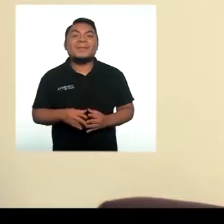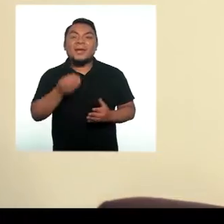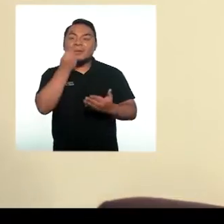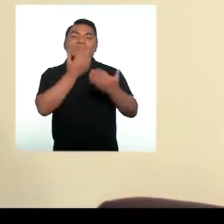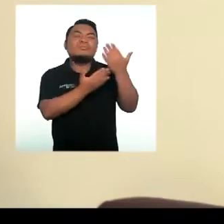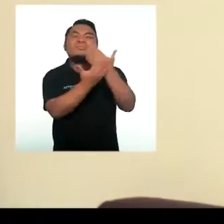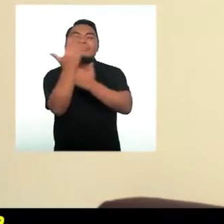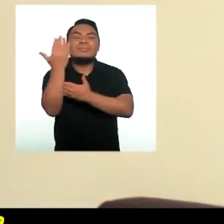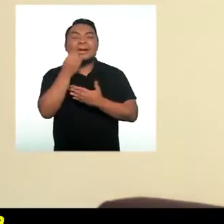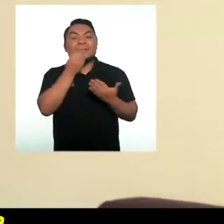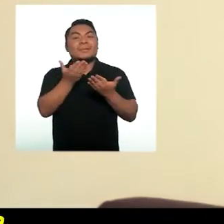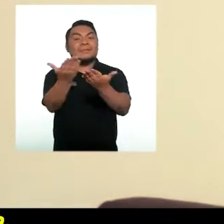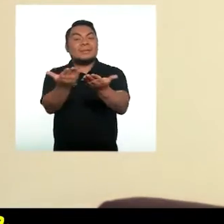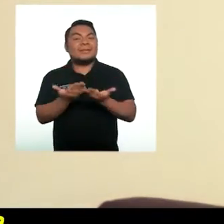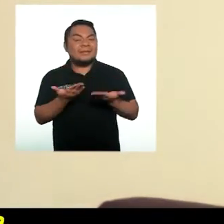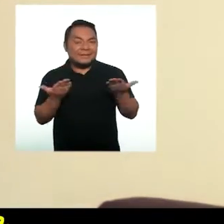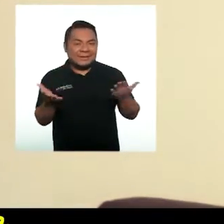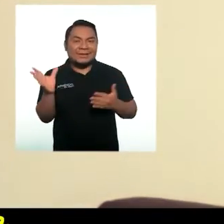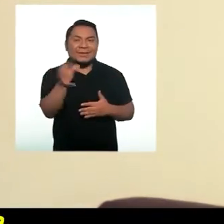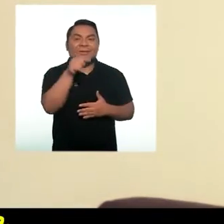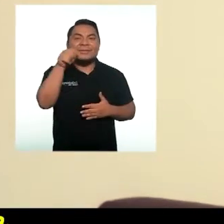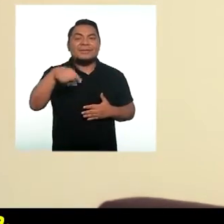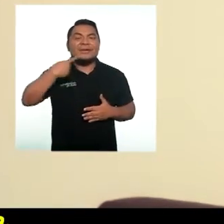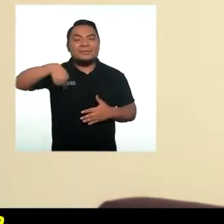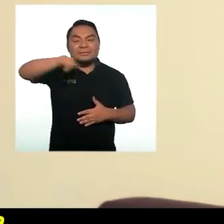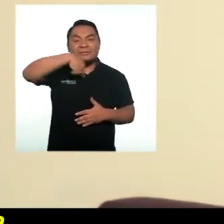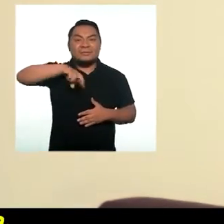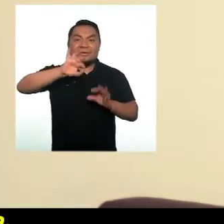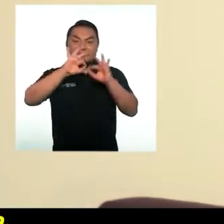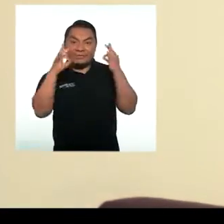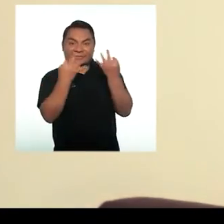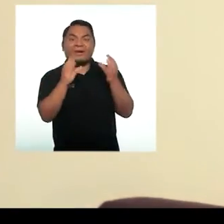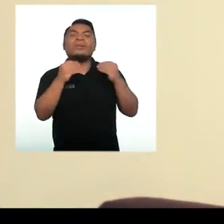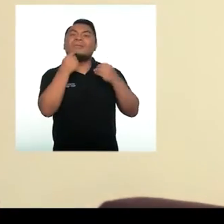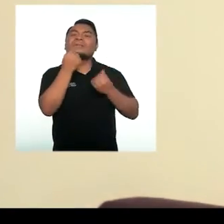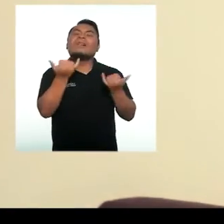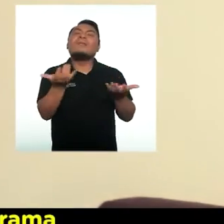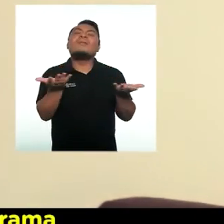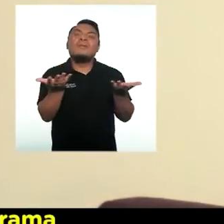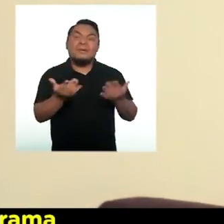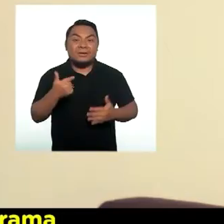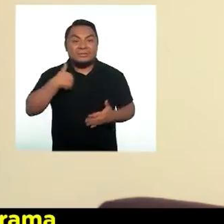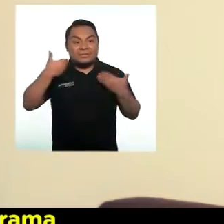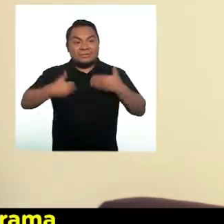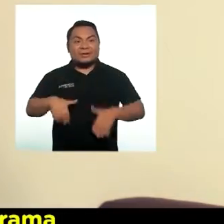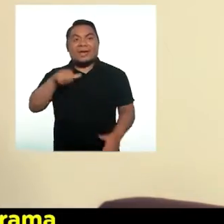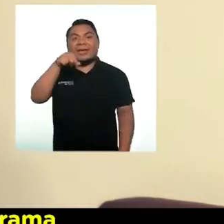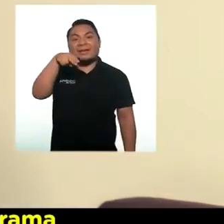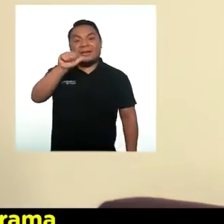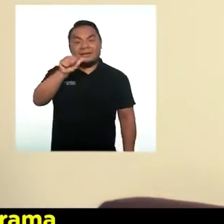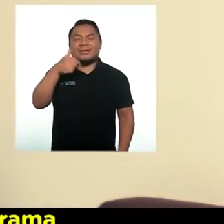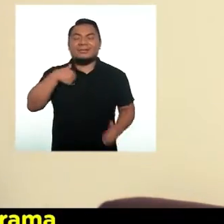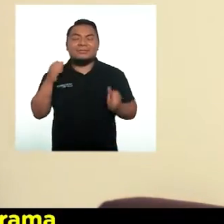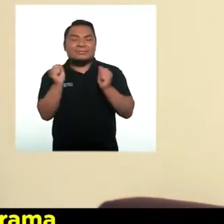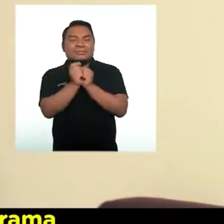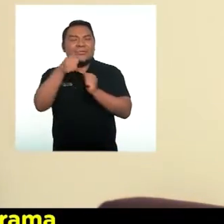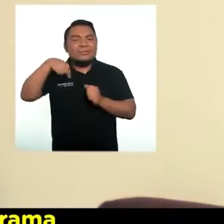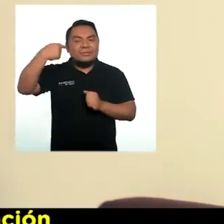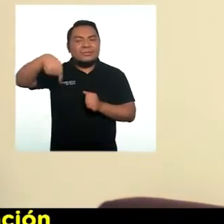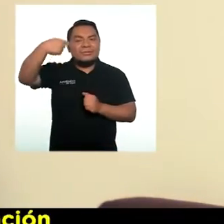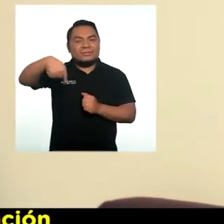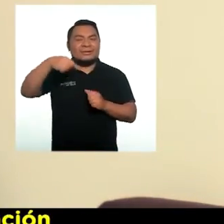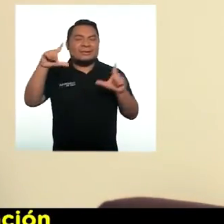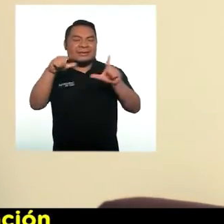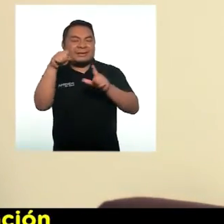Buenos días, bienvenidas y bienvenidos a Somos Familia. ¿Cómo están hoy? Yo soy Ana y los acompaño en cada